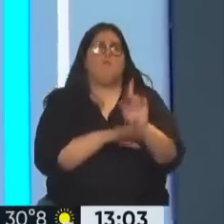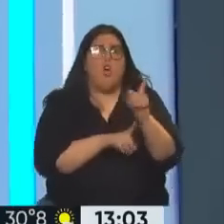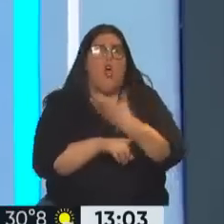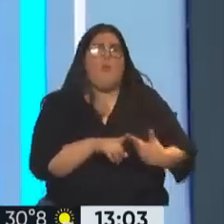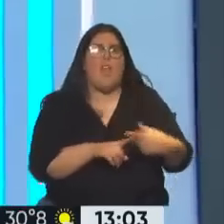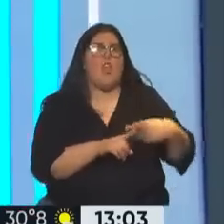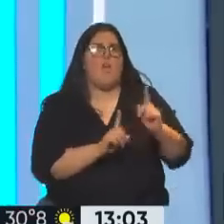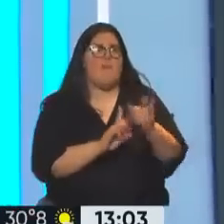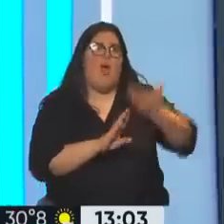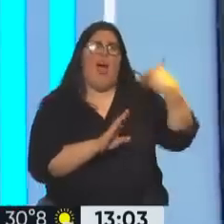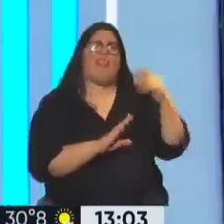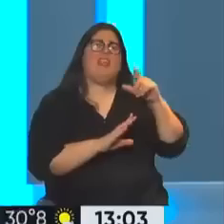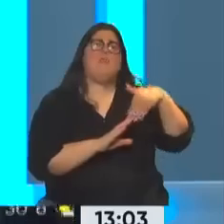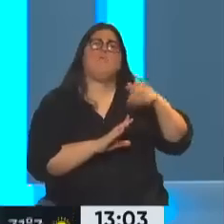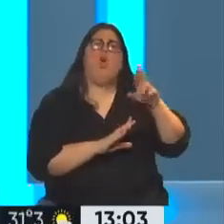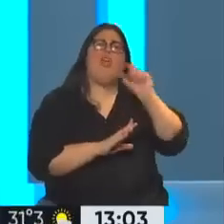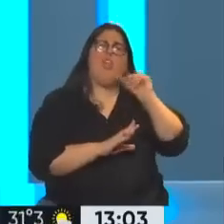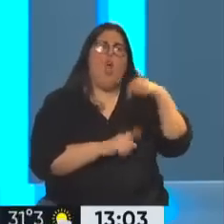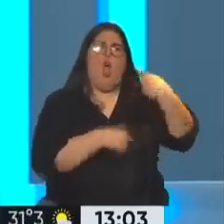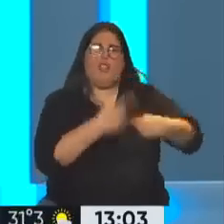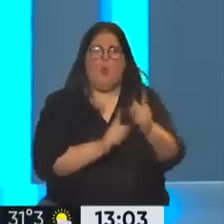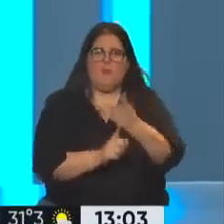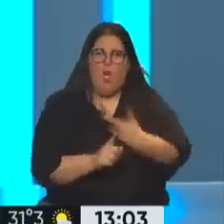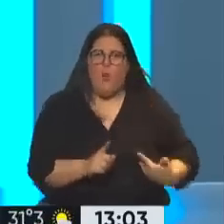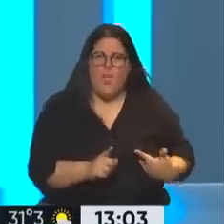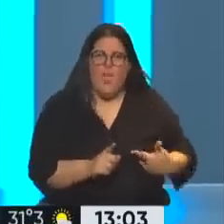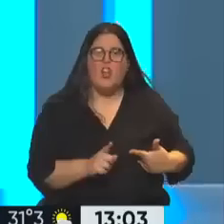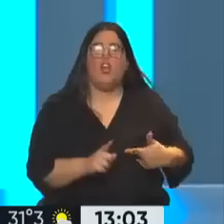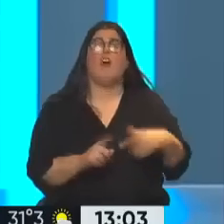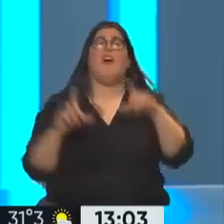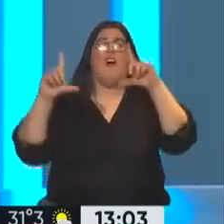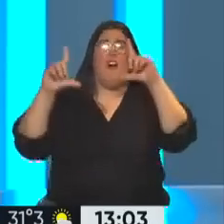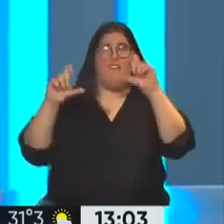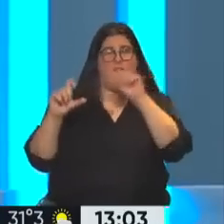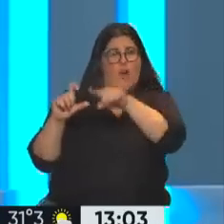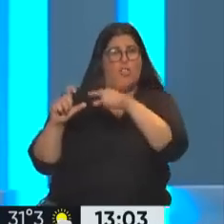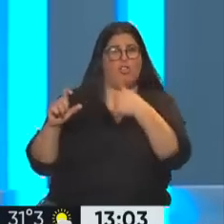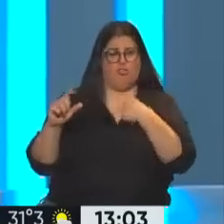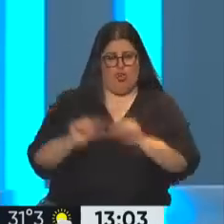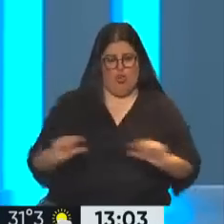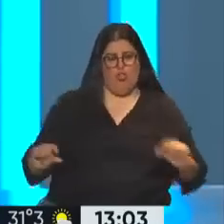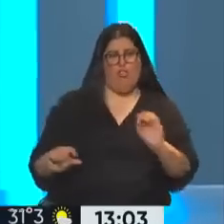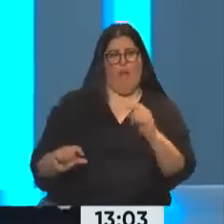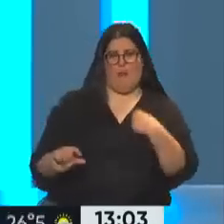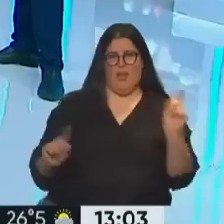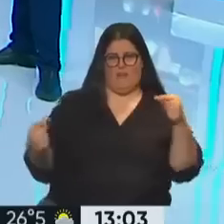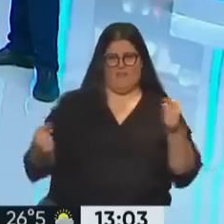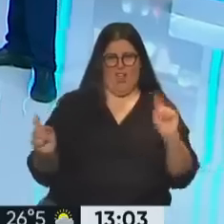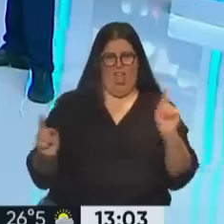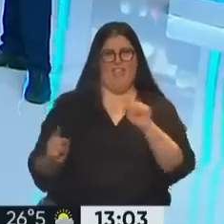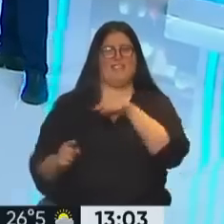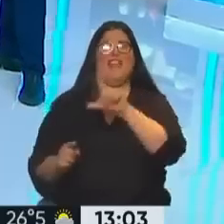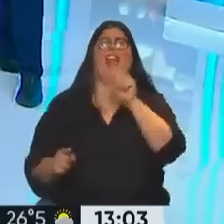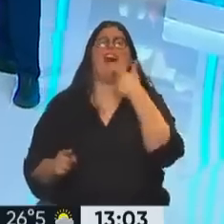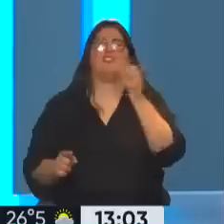Lenín Moreno, es una primera pregunta. Por supuesto, pero cuidado, que salió una foto en la radio, porque salió mi nombre en la foto de Lazo. Por el amor de Dios. En todo